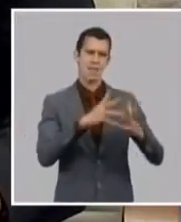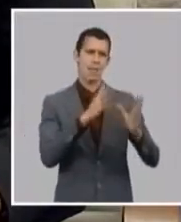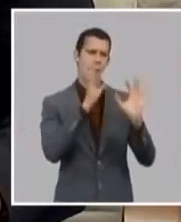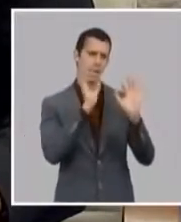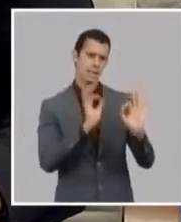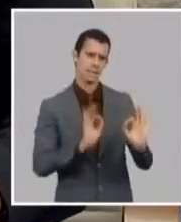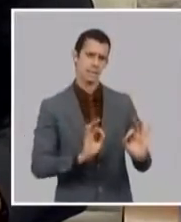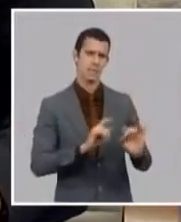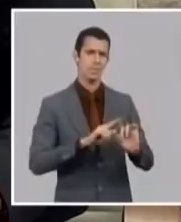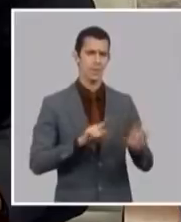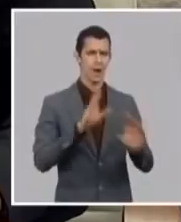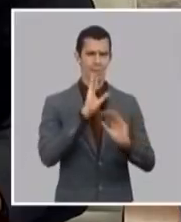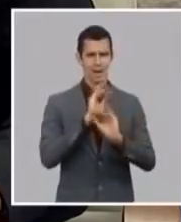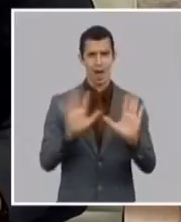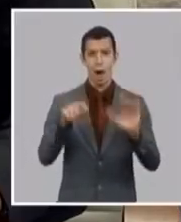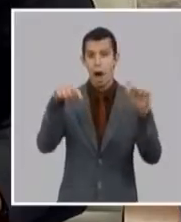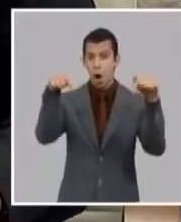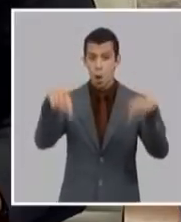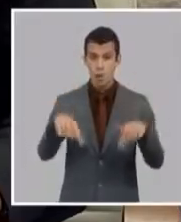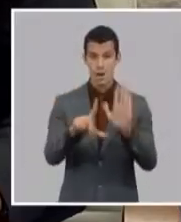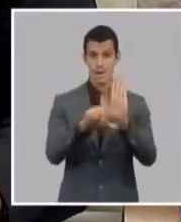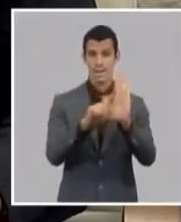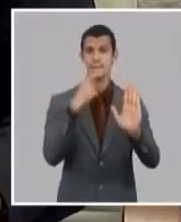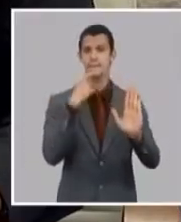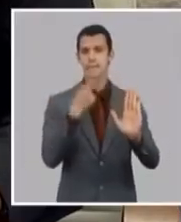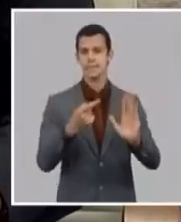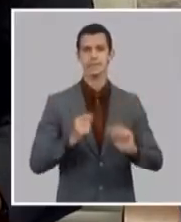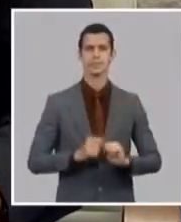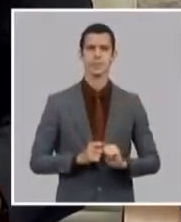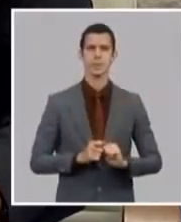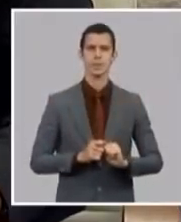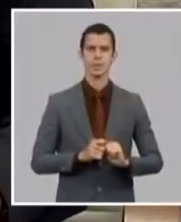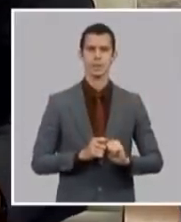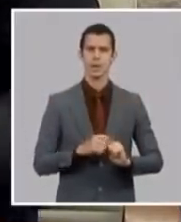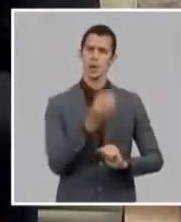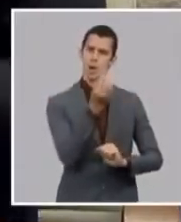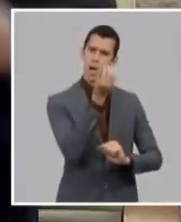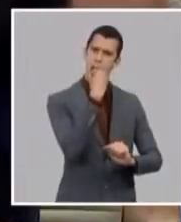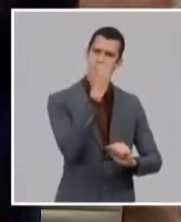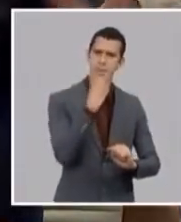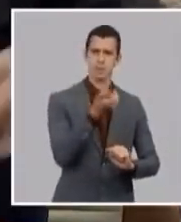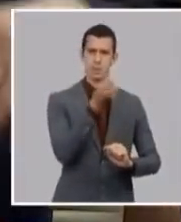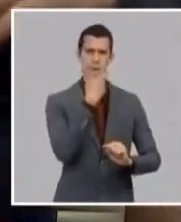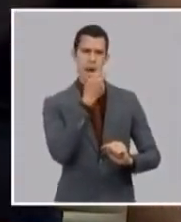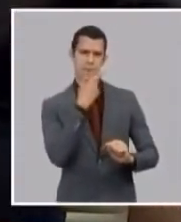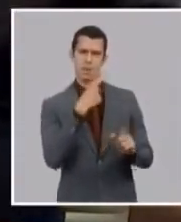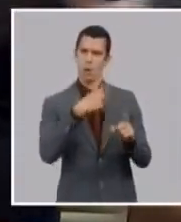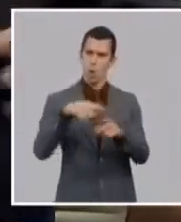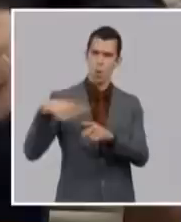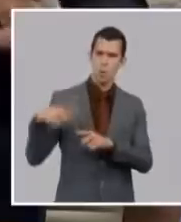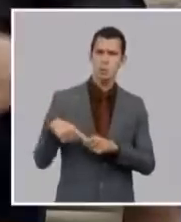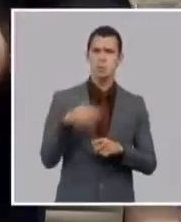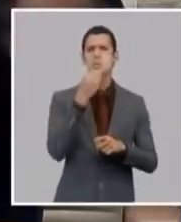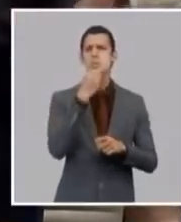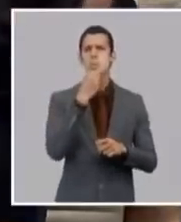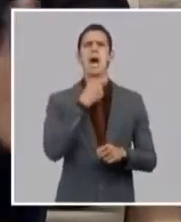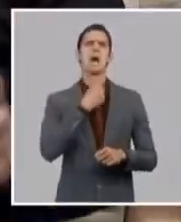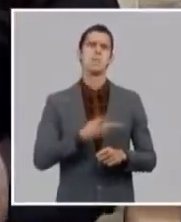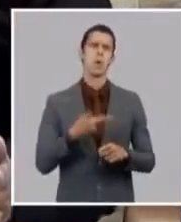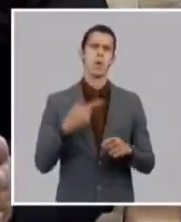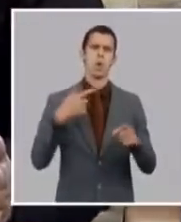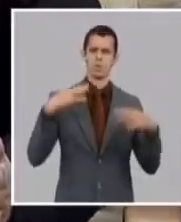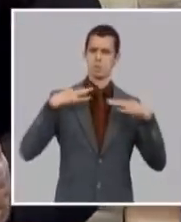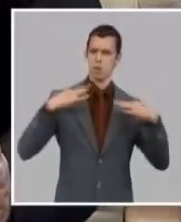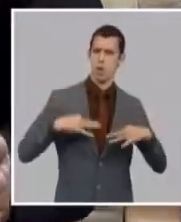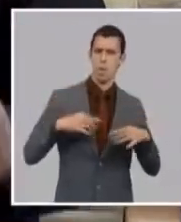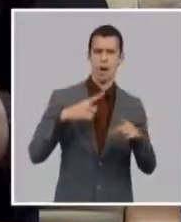materia de alimentos y artículos de aseo dentro de las misceláneas dentro de las misceláneas hay que traer ropa hay traer diferentes